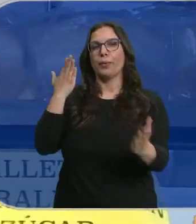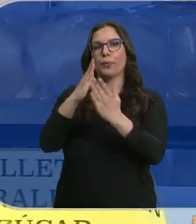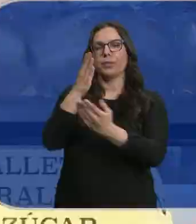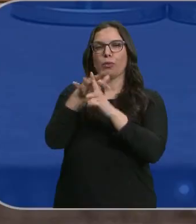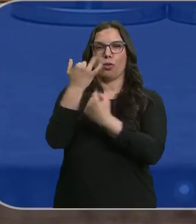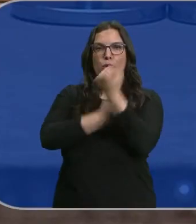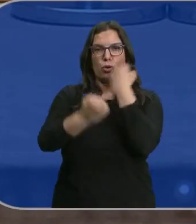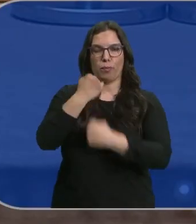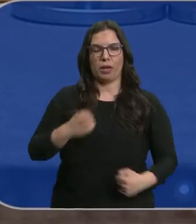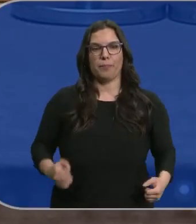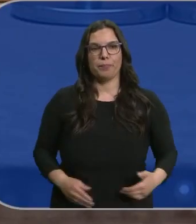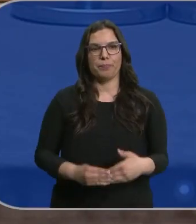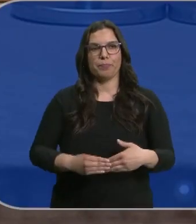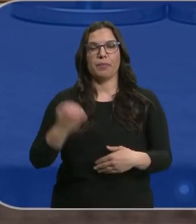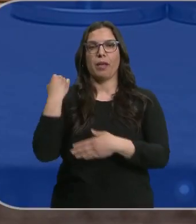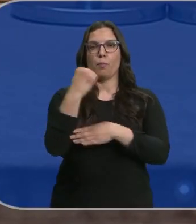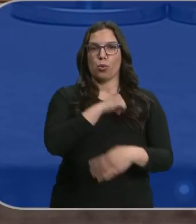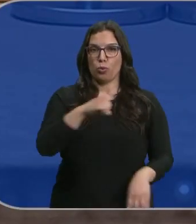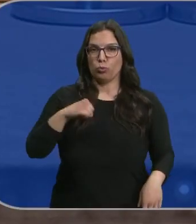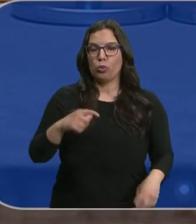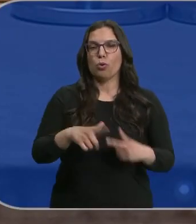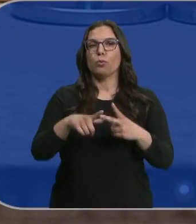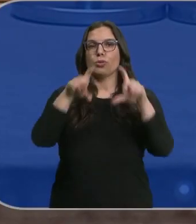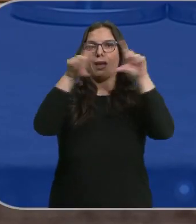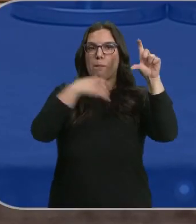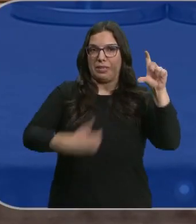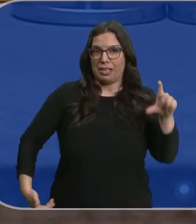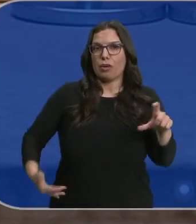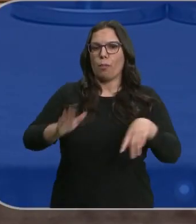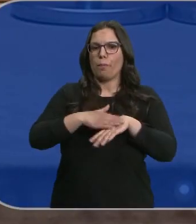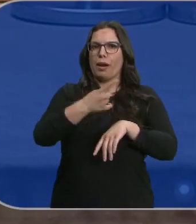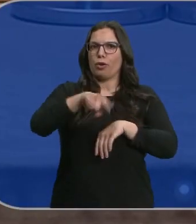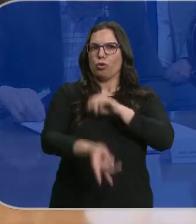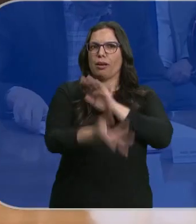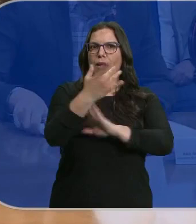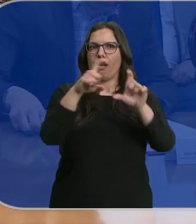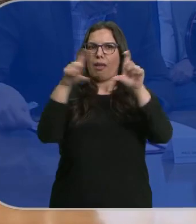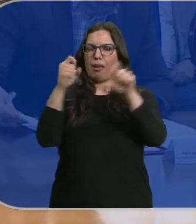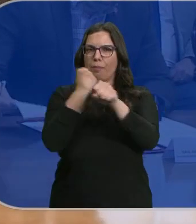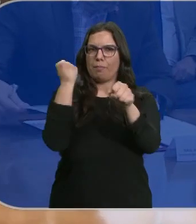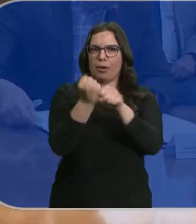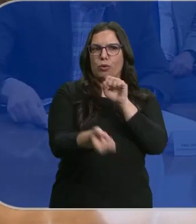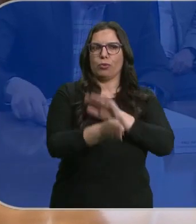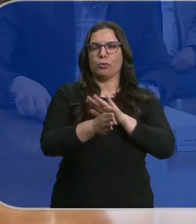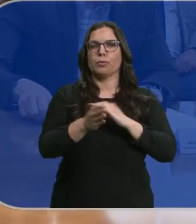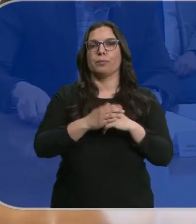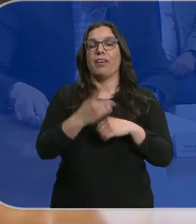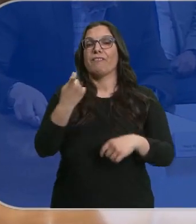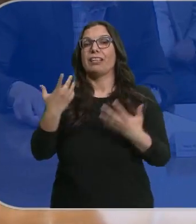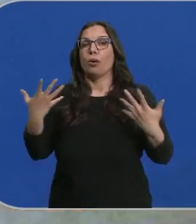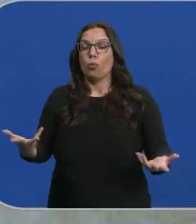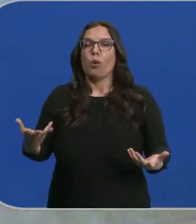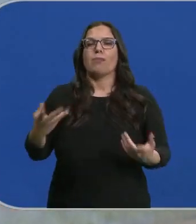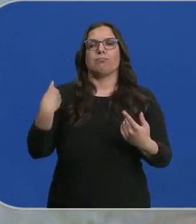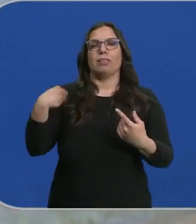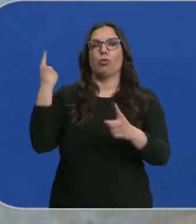situación económica. El apoyo a los autónomos, a los empresarios para que sigan creando empleo. En el debe la asunción de carencias en el